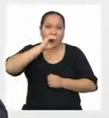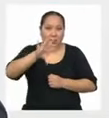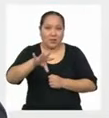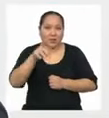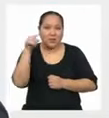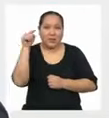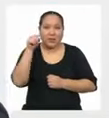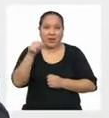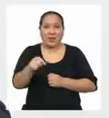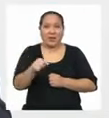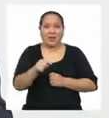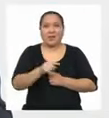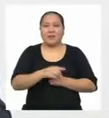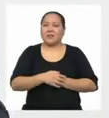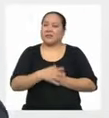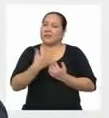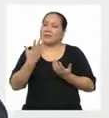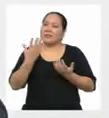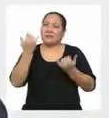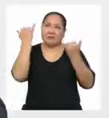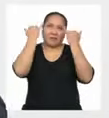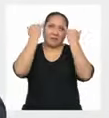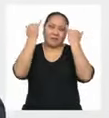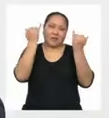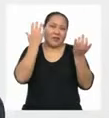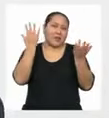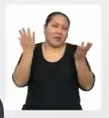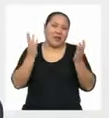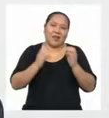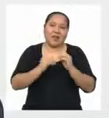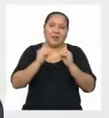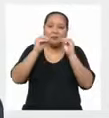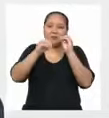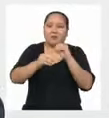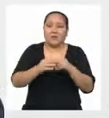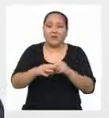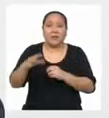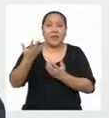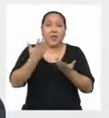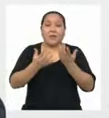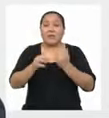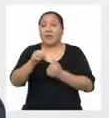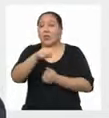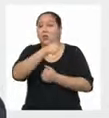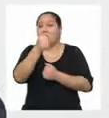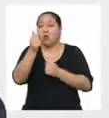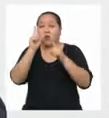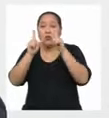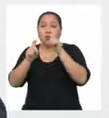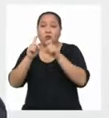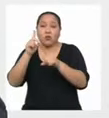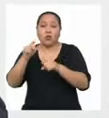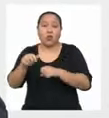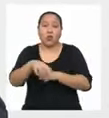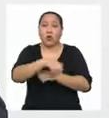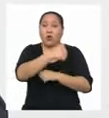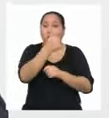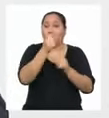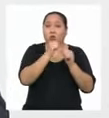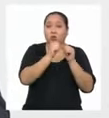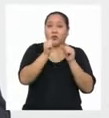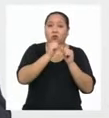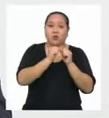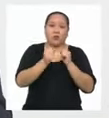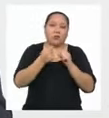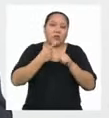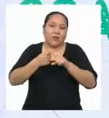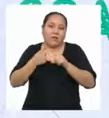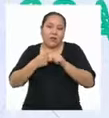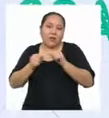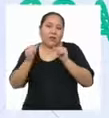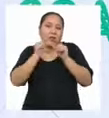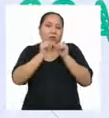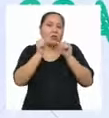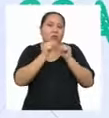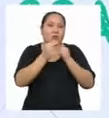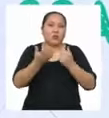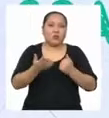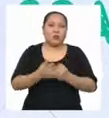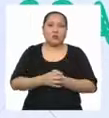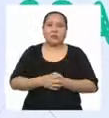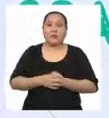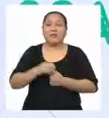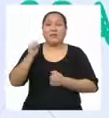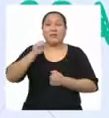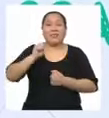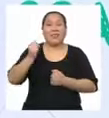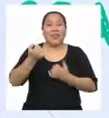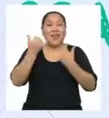Es pura coincidencia Puede que en otra encuesta Y con otros datos Salgan diferentes Ahora